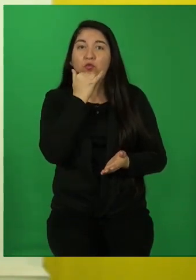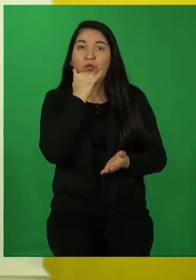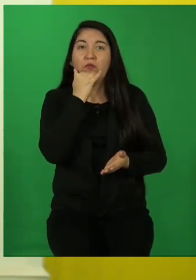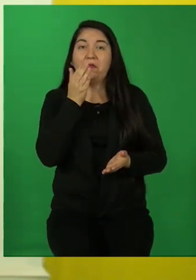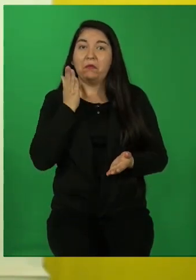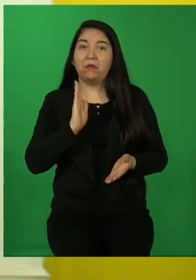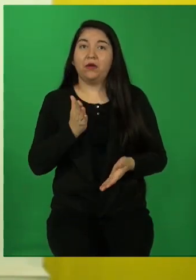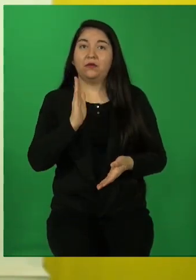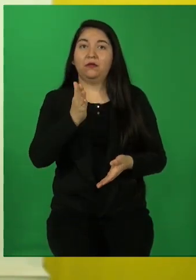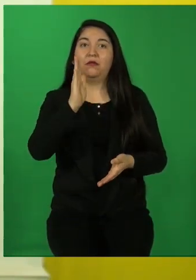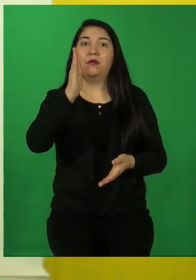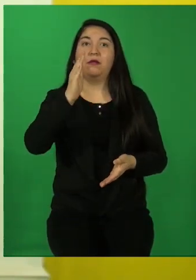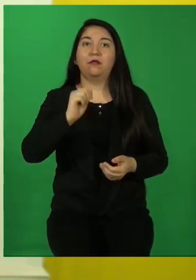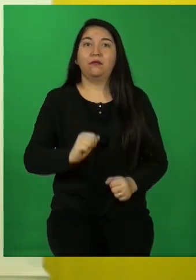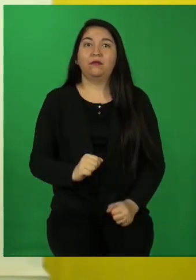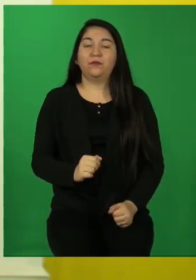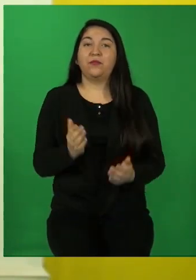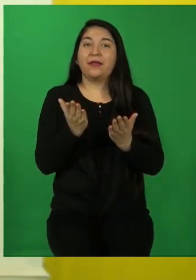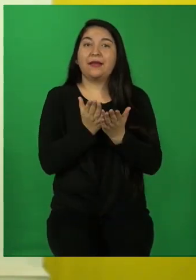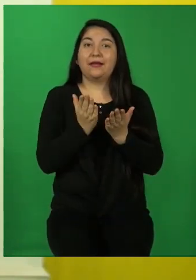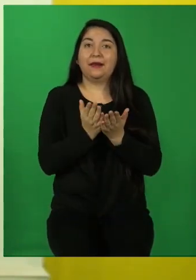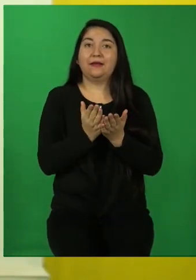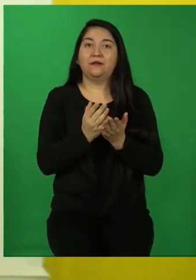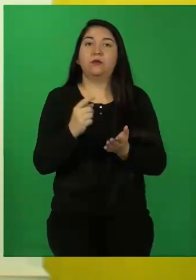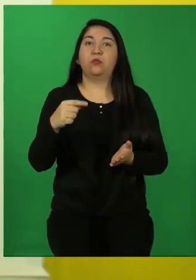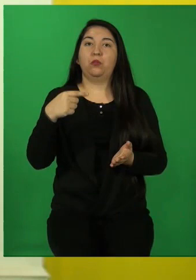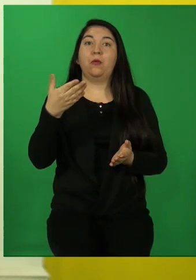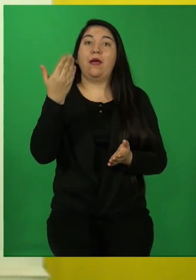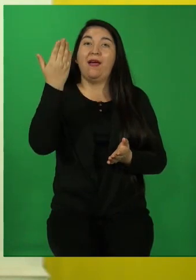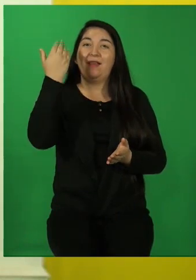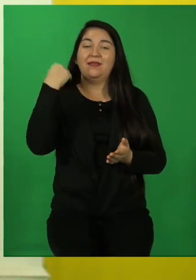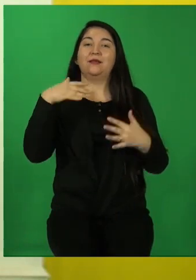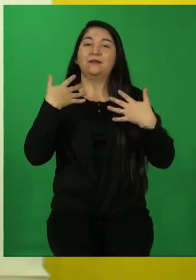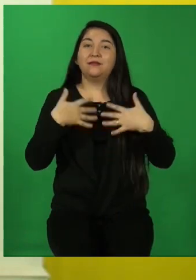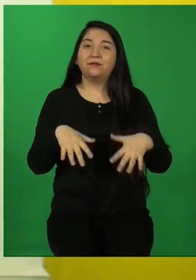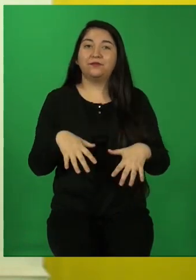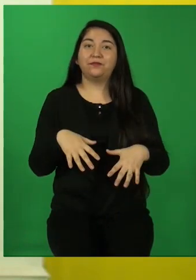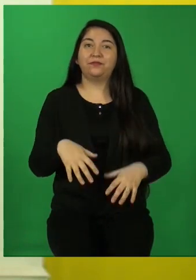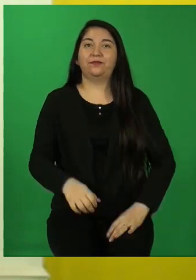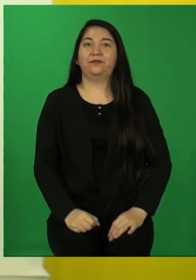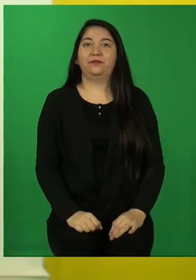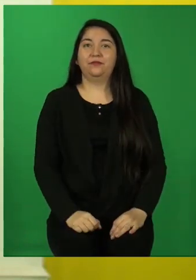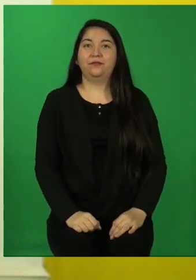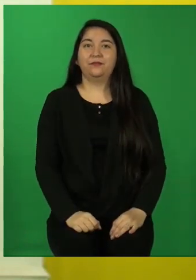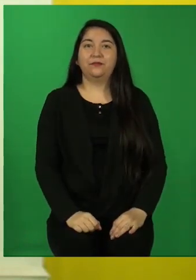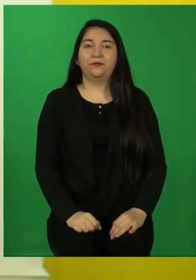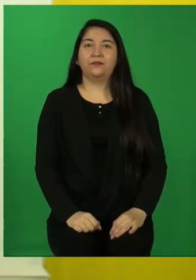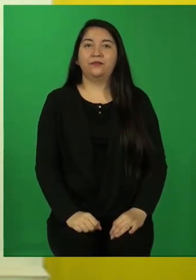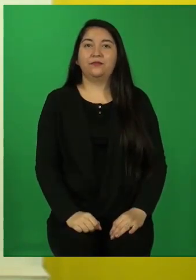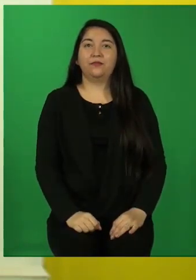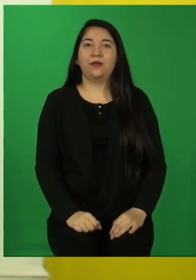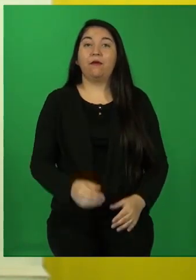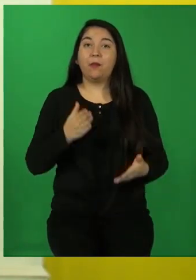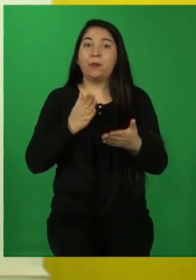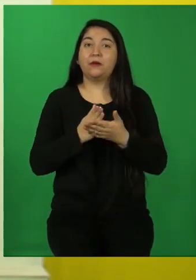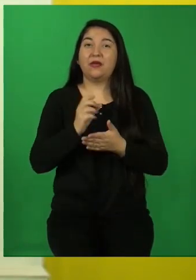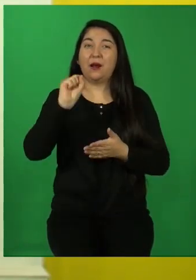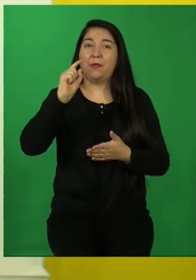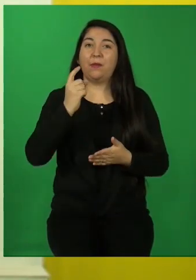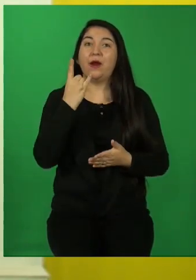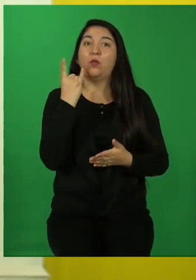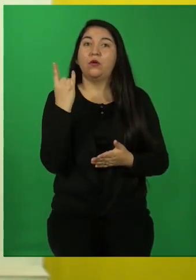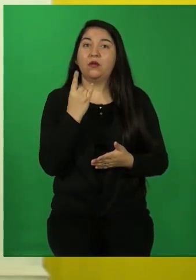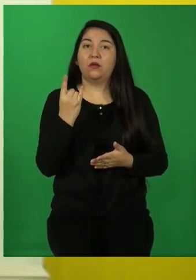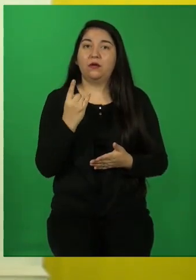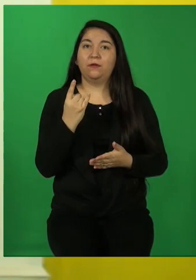seguir con las clases que ya habíamos hecho anteriormente. Habíamos empezado la primera unidad,